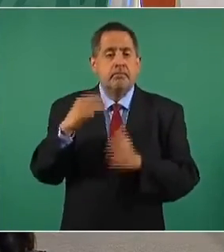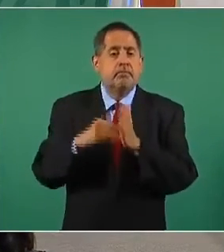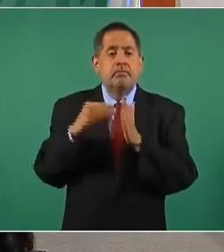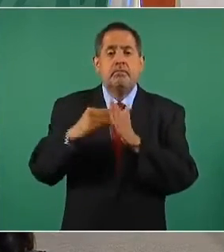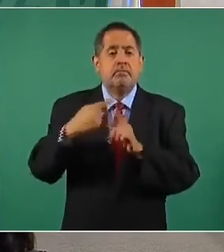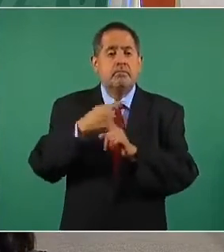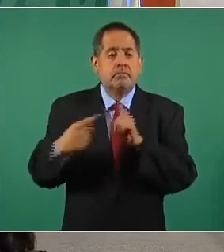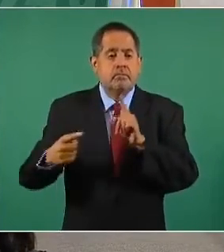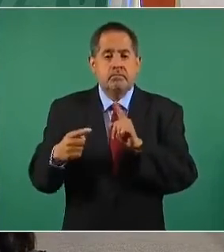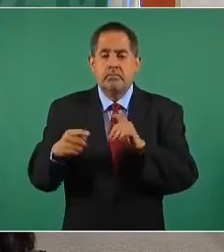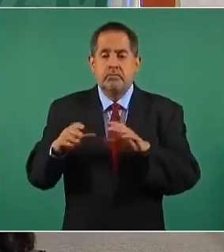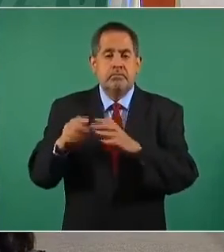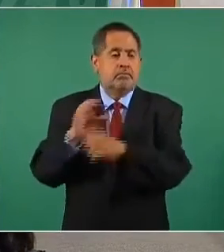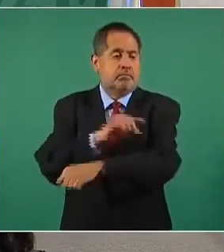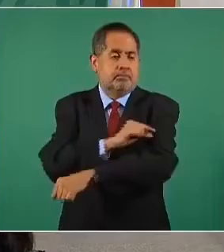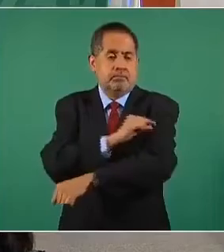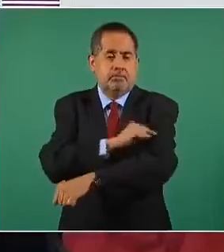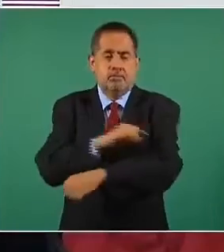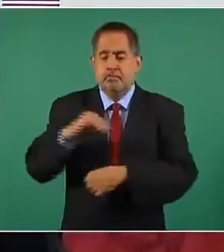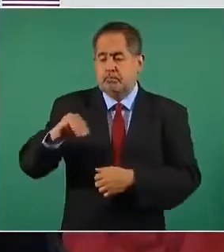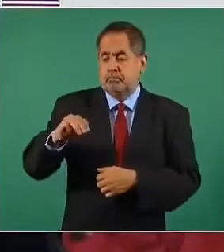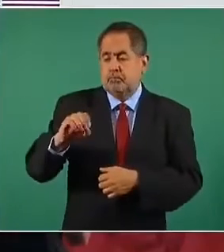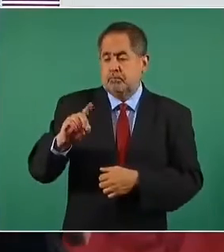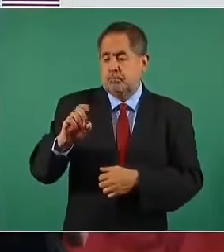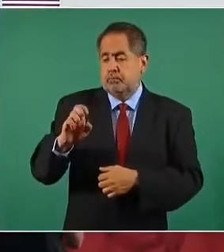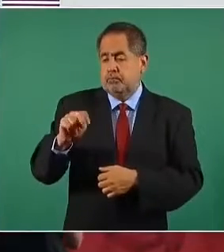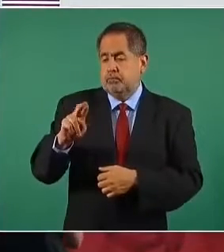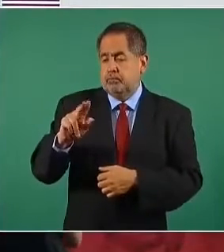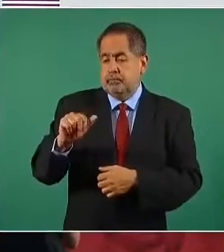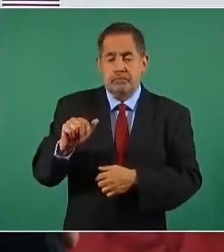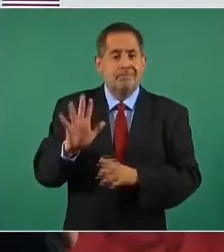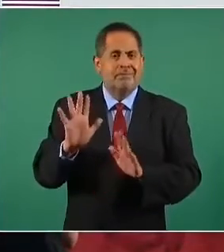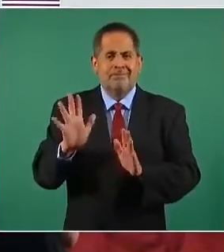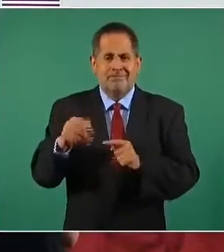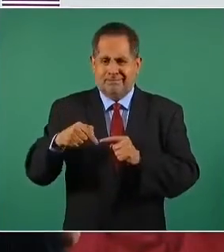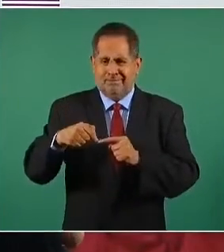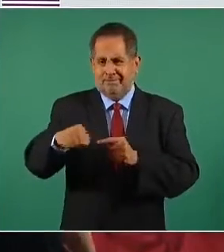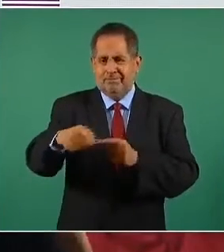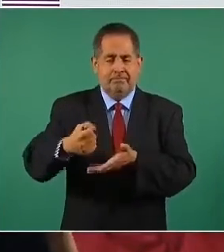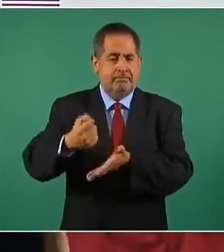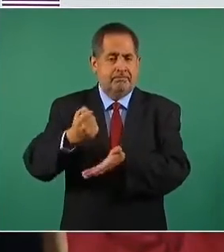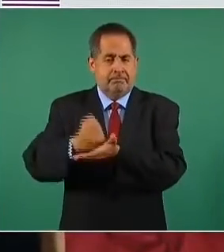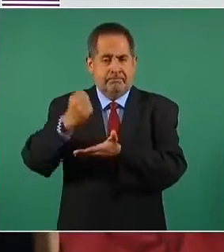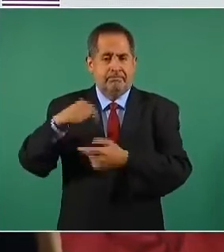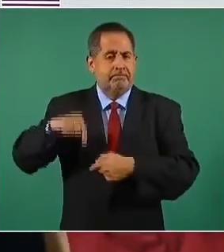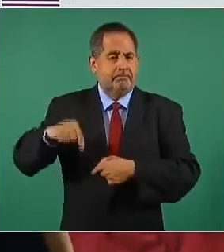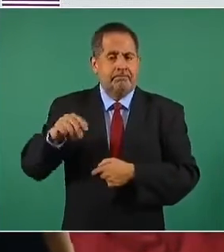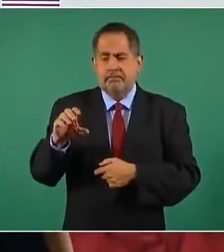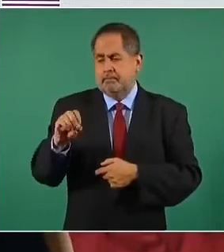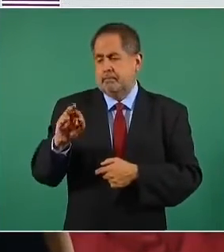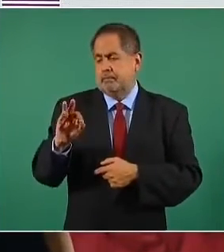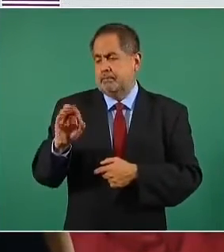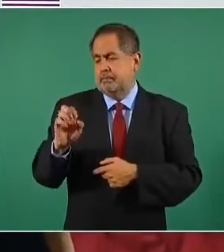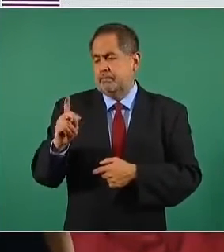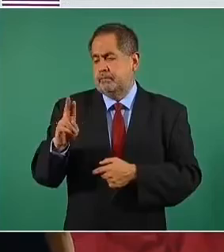dosis de la vacuna de Moderna, que por cierto ya fue o está por ser validada por Cofepris,